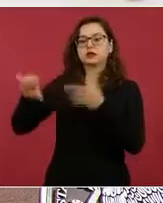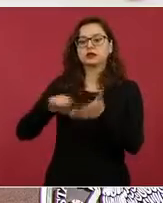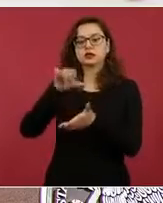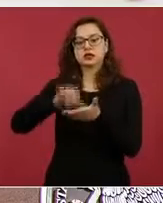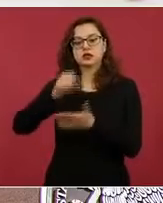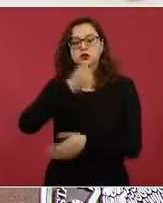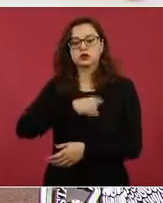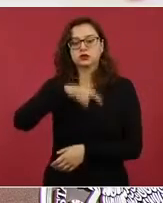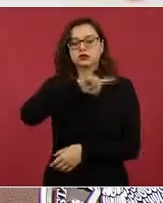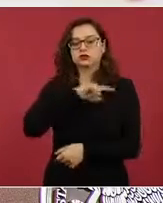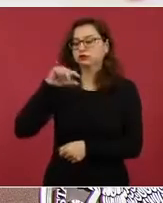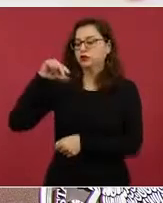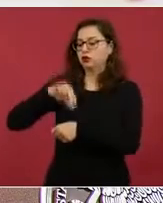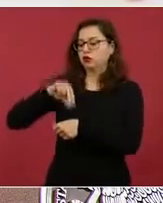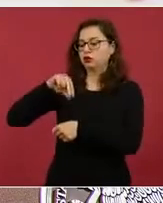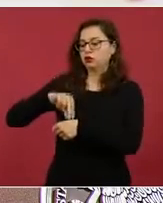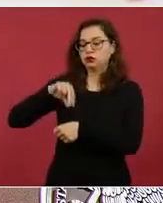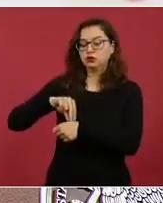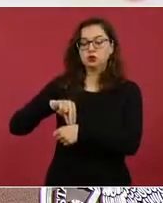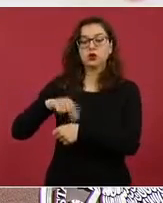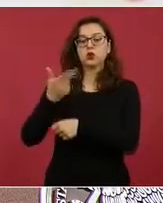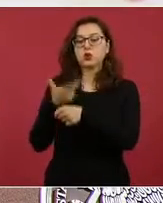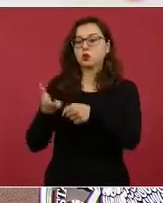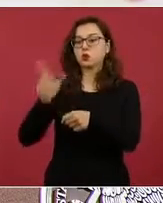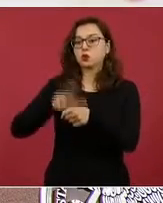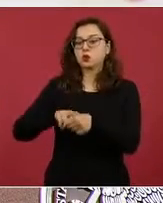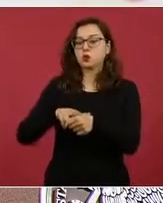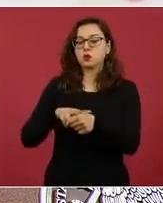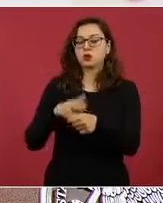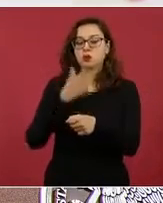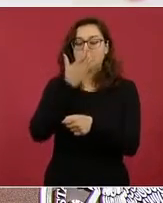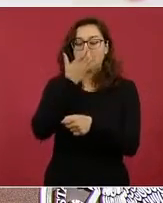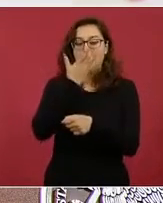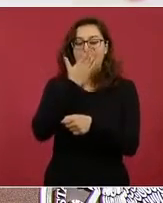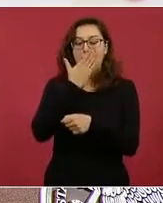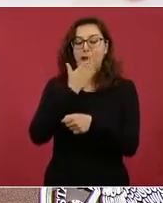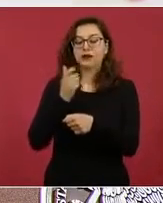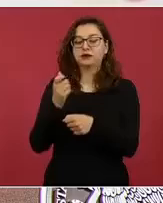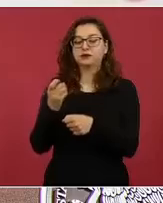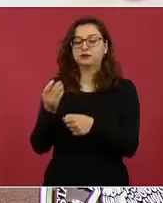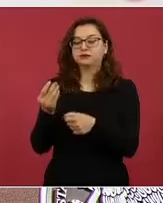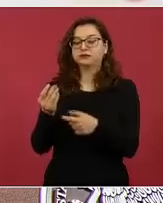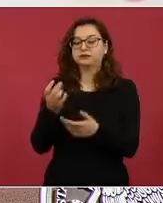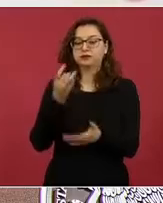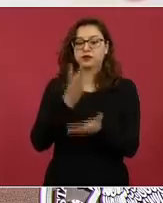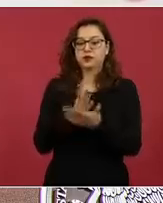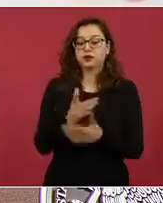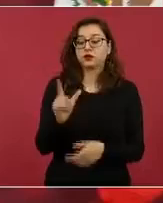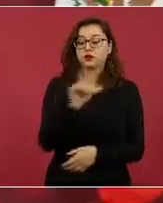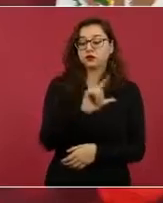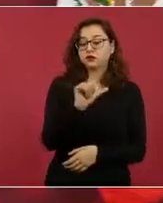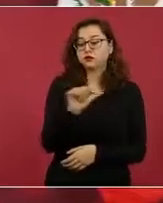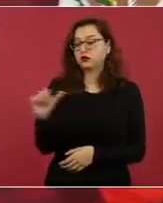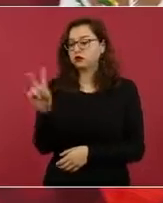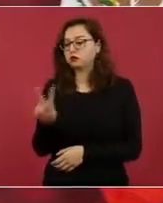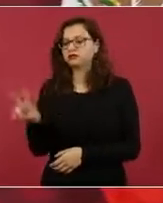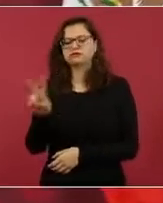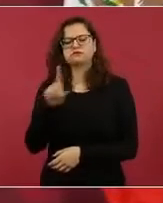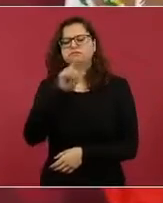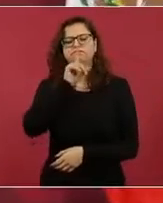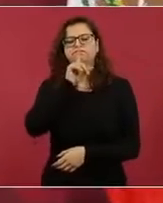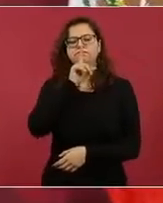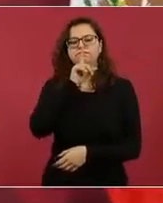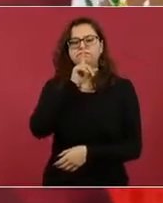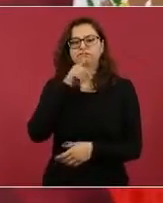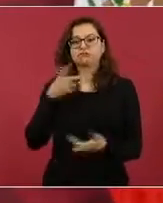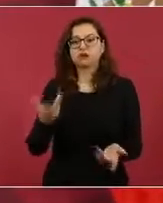en los hospitales, que no sea sólo de lunes a viernes y que no se